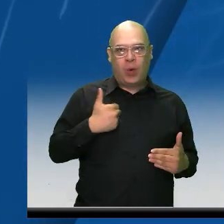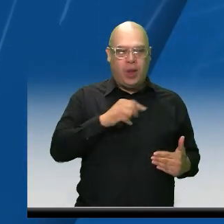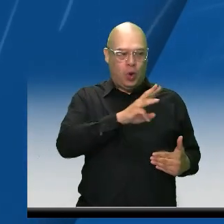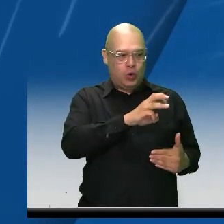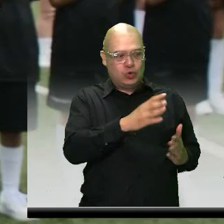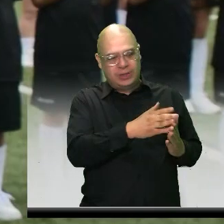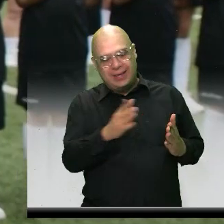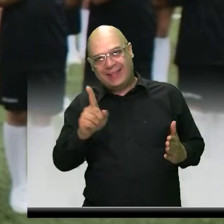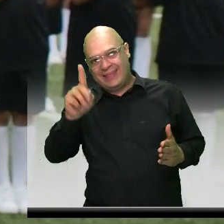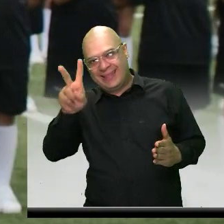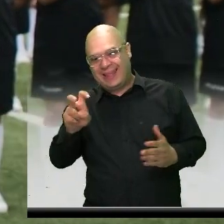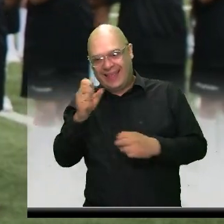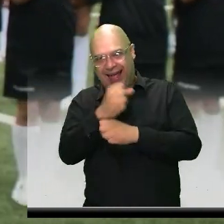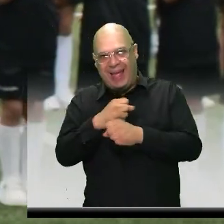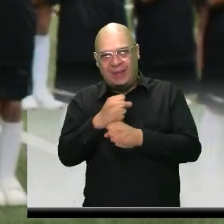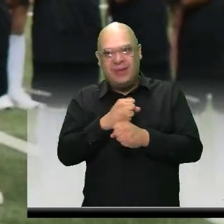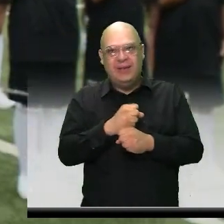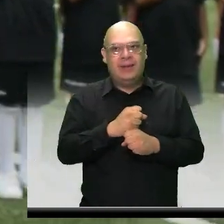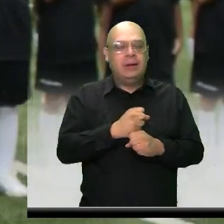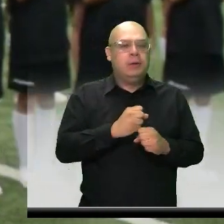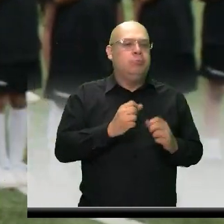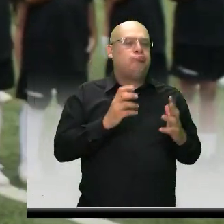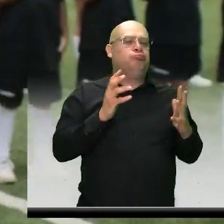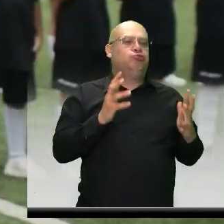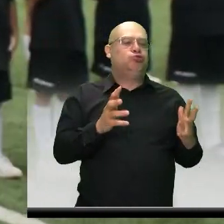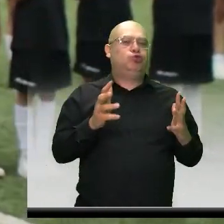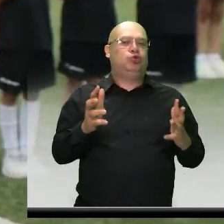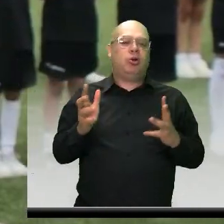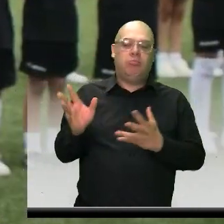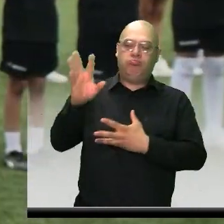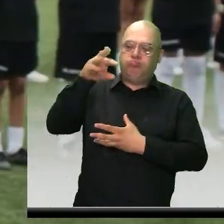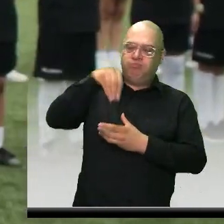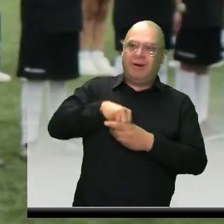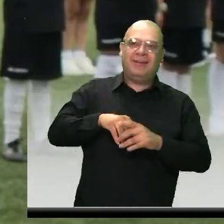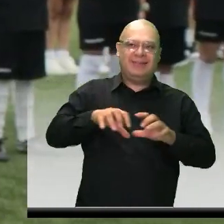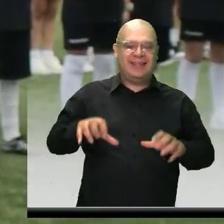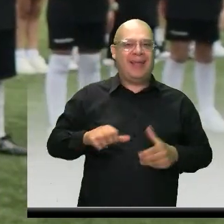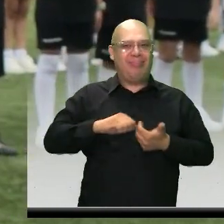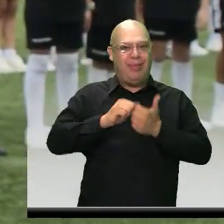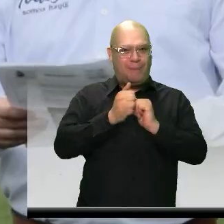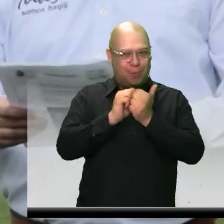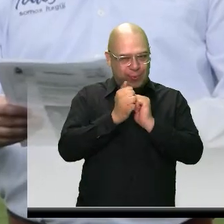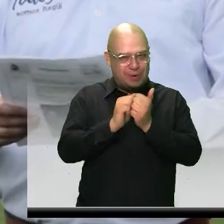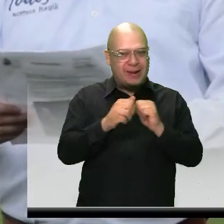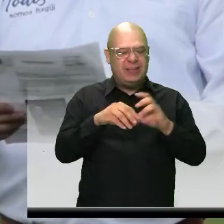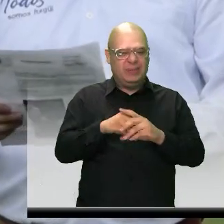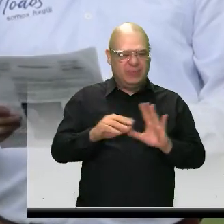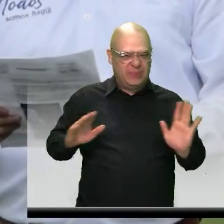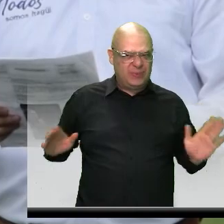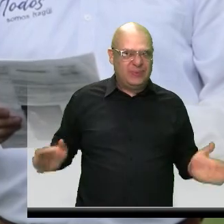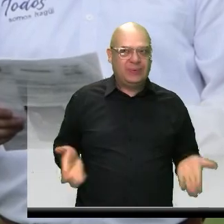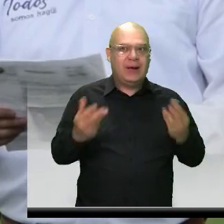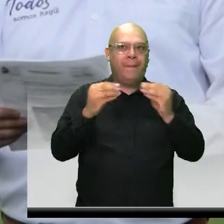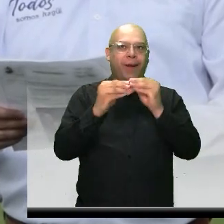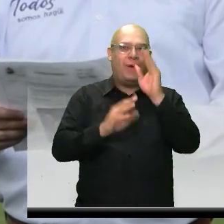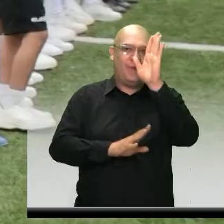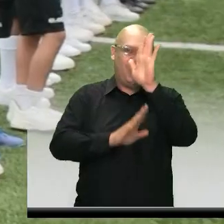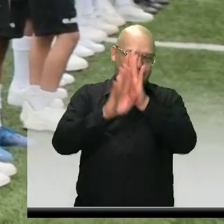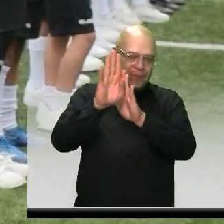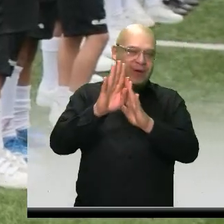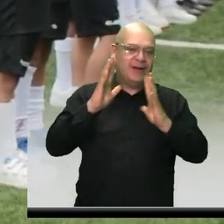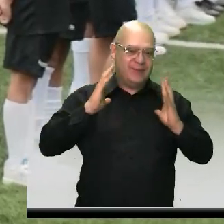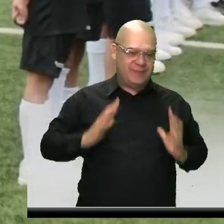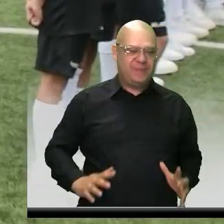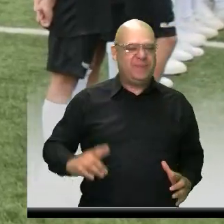17 años de edad la oportunidad de participar en actividades deportivas que fomenten su desarrollo físico, mental